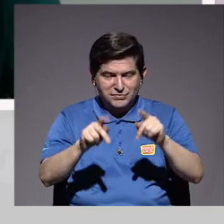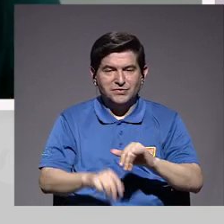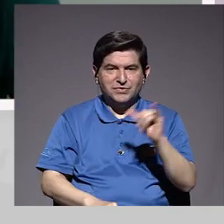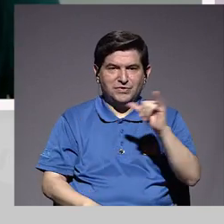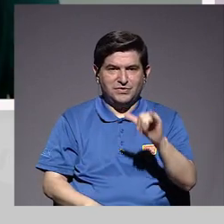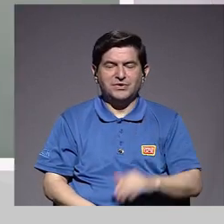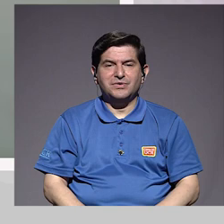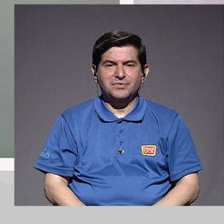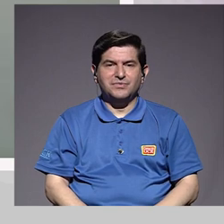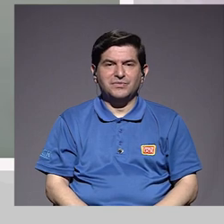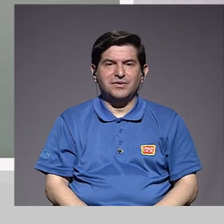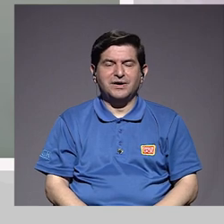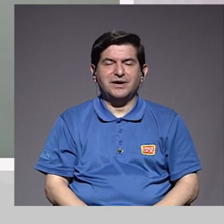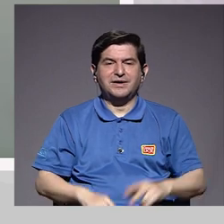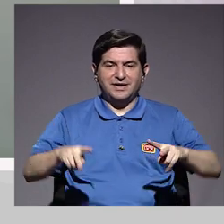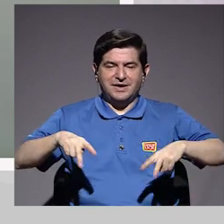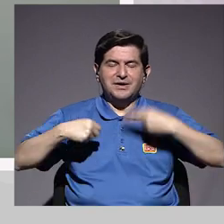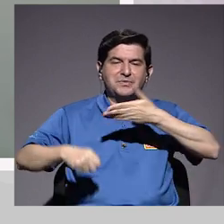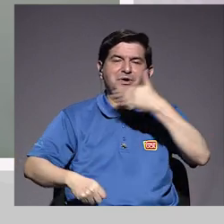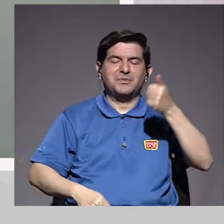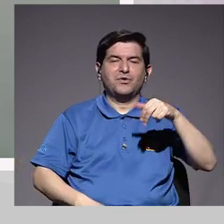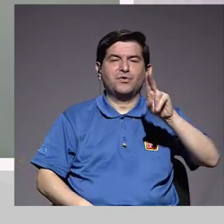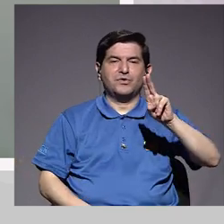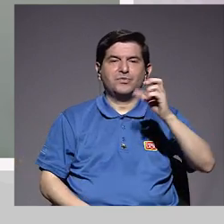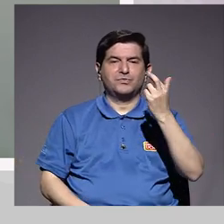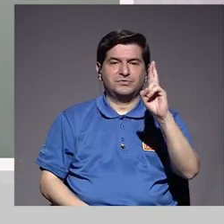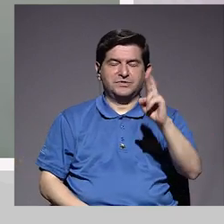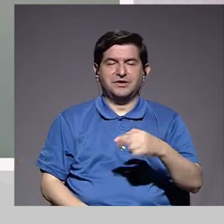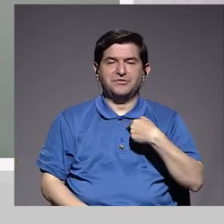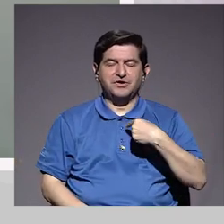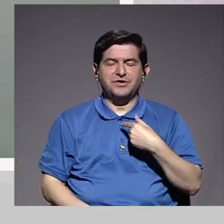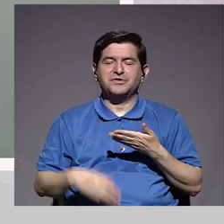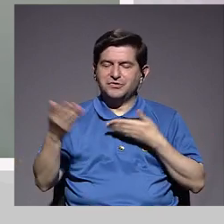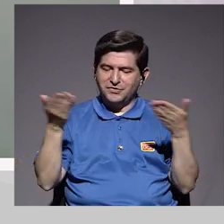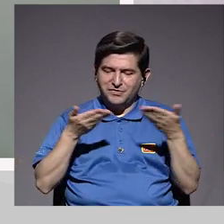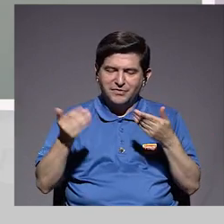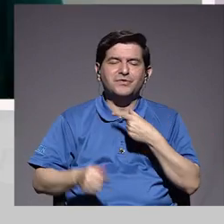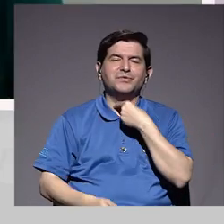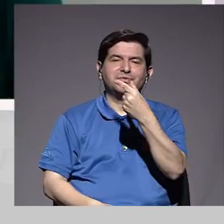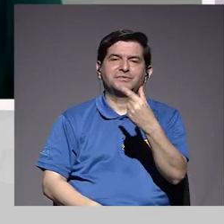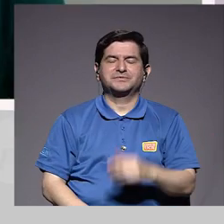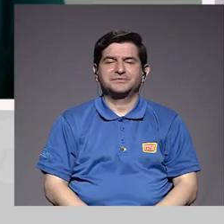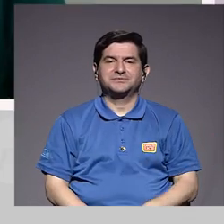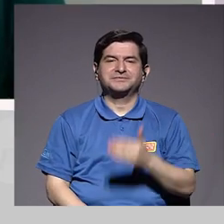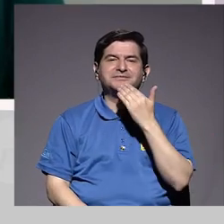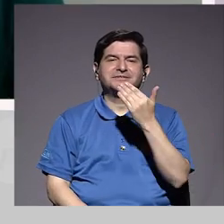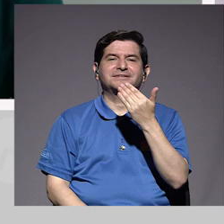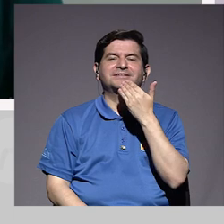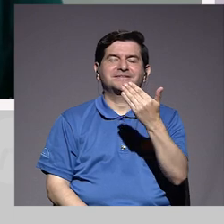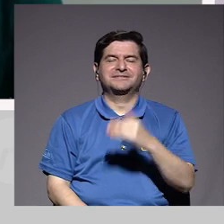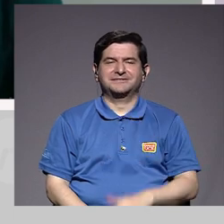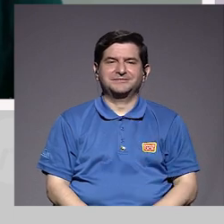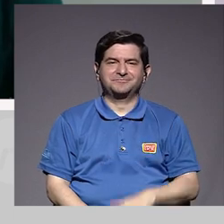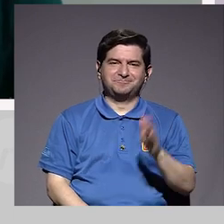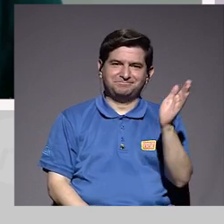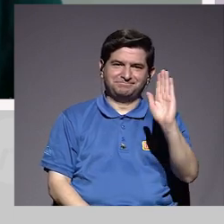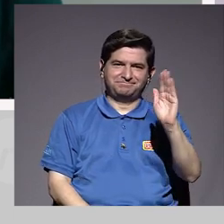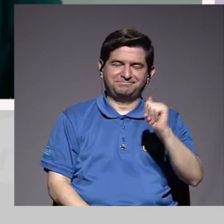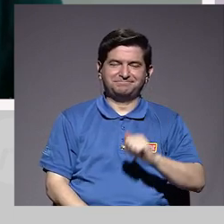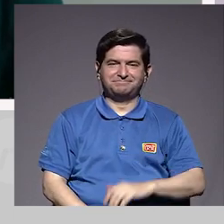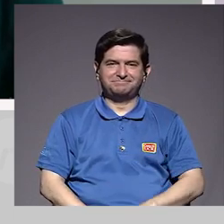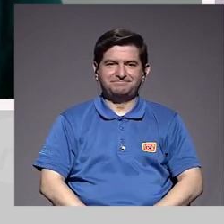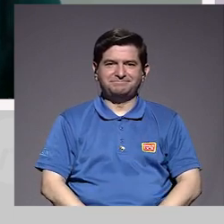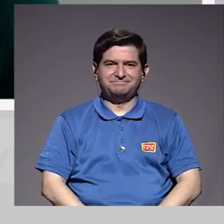Muchísimas gracias a la gente de Vivir Mejor de la Universidad de Costa Rica. Yo estoy para servirles con mucho gusto. Muchísimas gracias. Hasta luego.